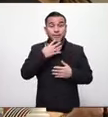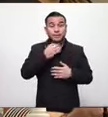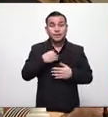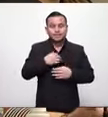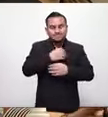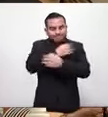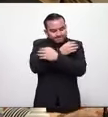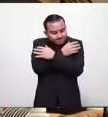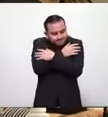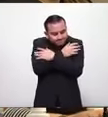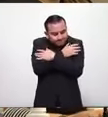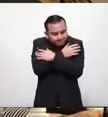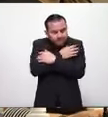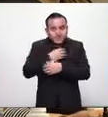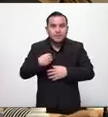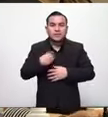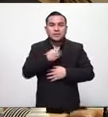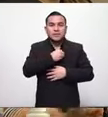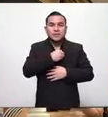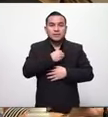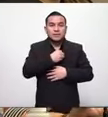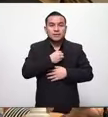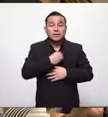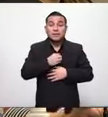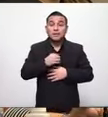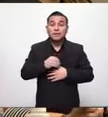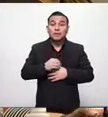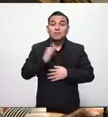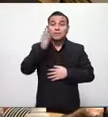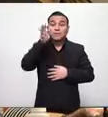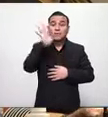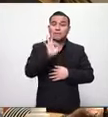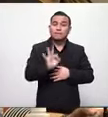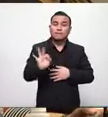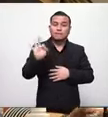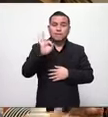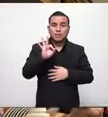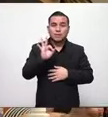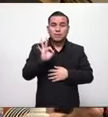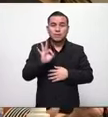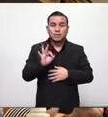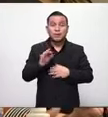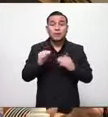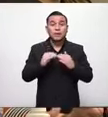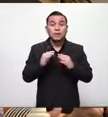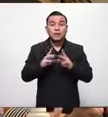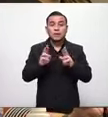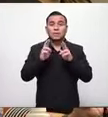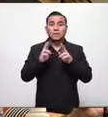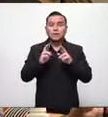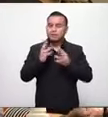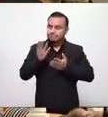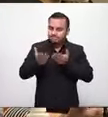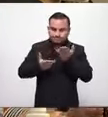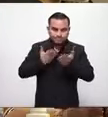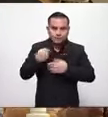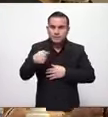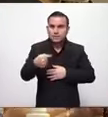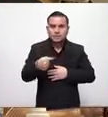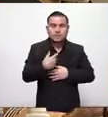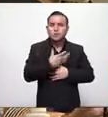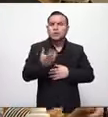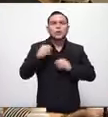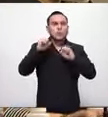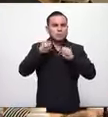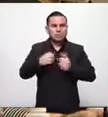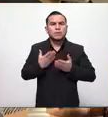abrazo fraterno para ustedes mis mejores deseos y estaremos siempre a sus órdenes para lo que nos